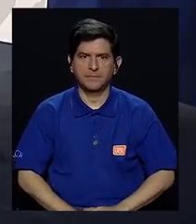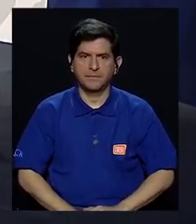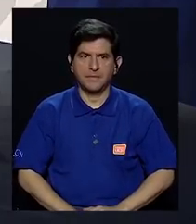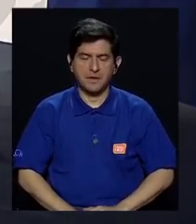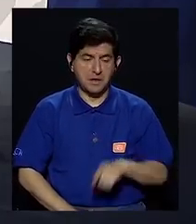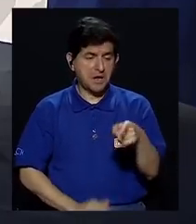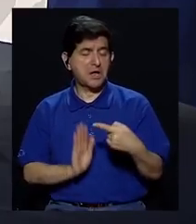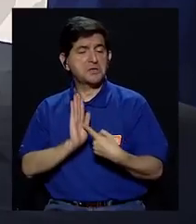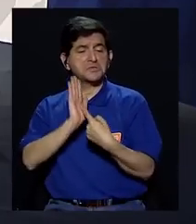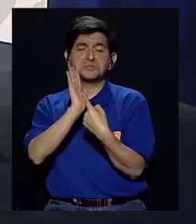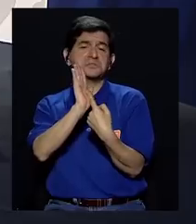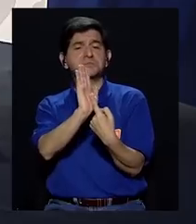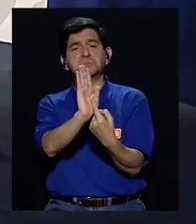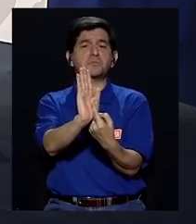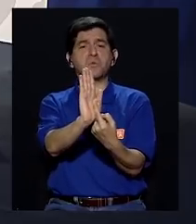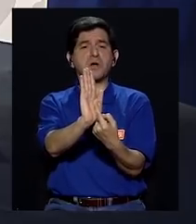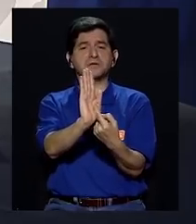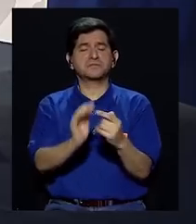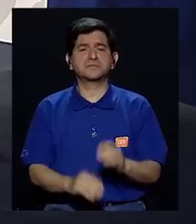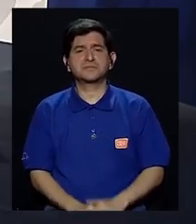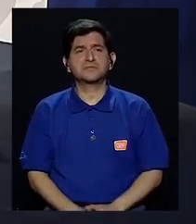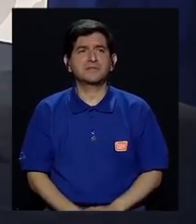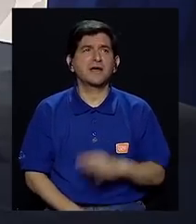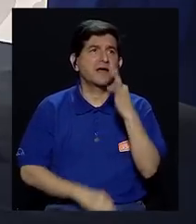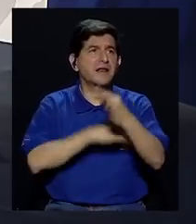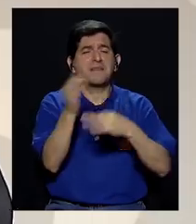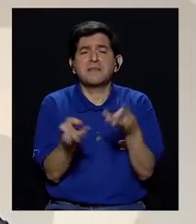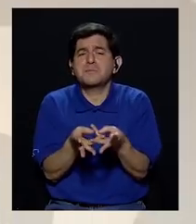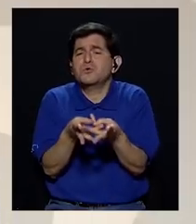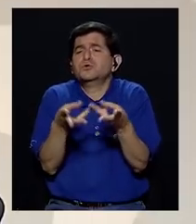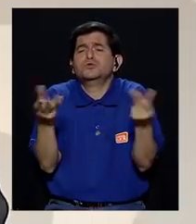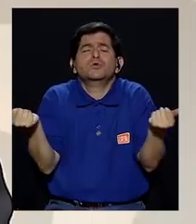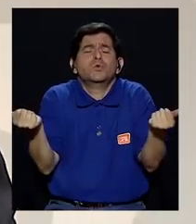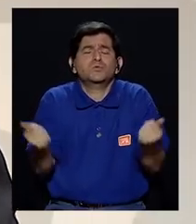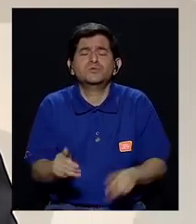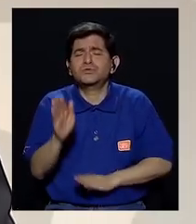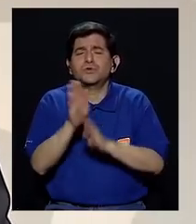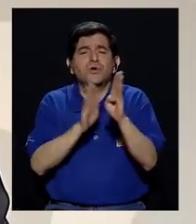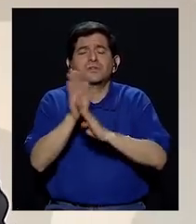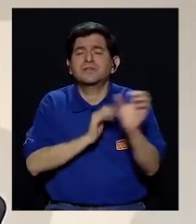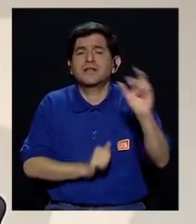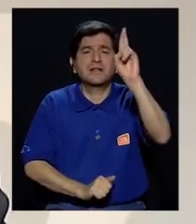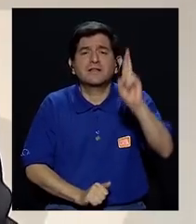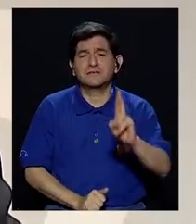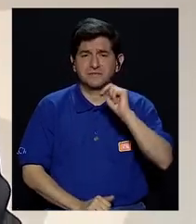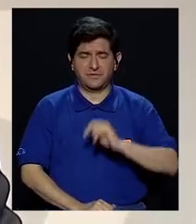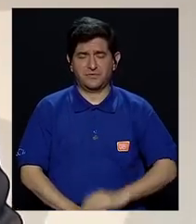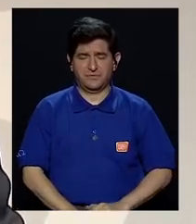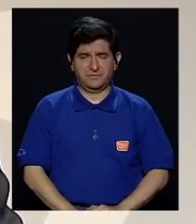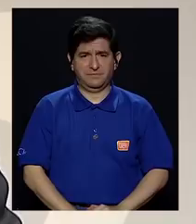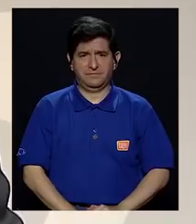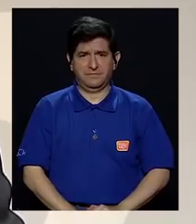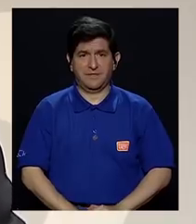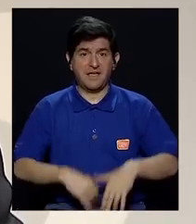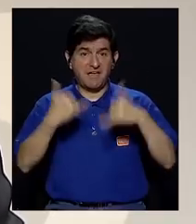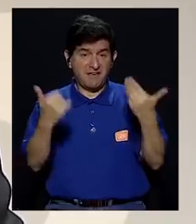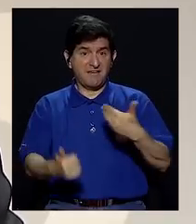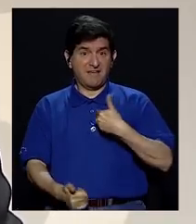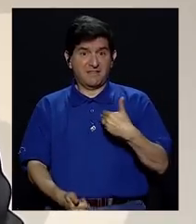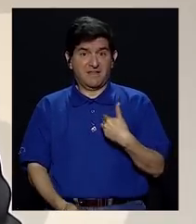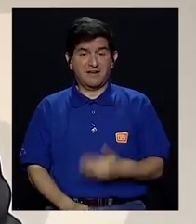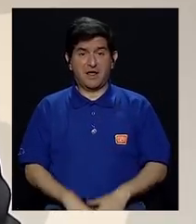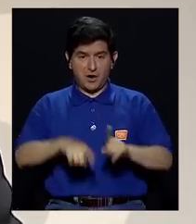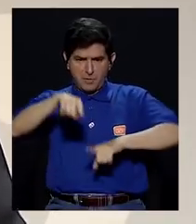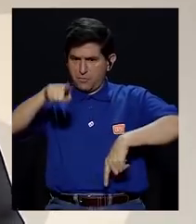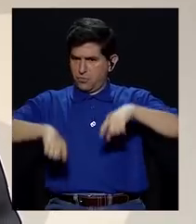que ha sido presentado como una suerte de panacea que va a resolver los problemas del desarrollo en Costa Rica. Y ya tenemos